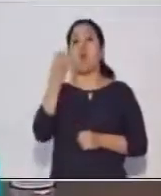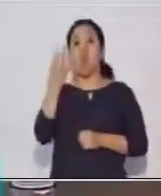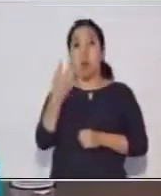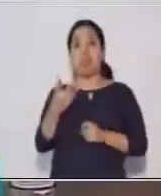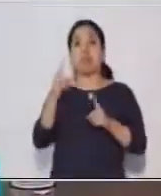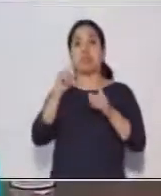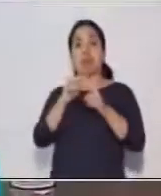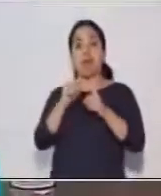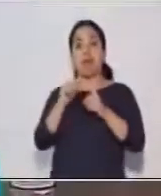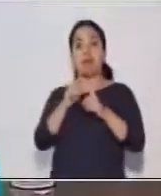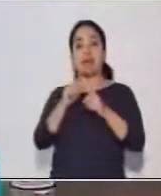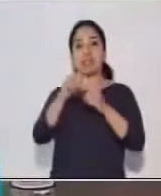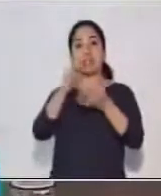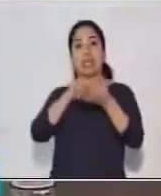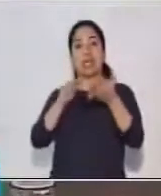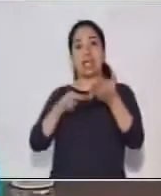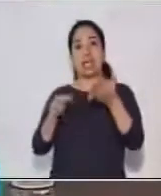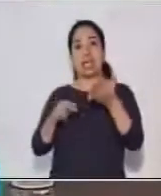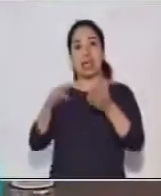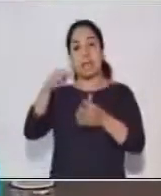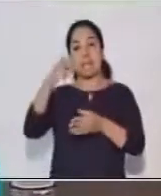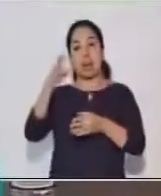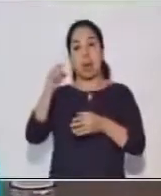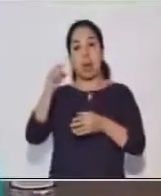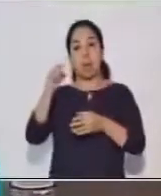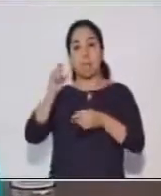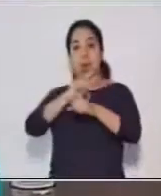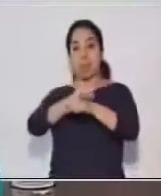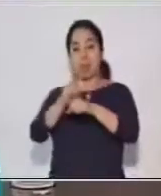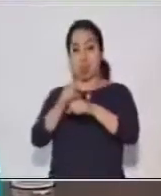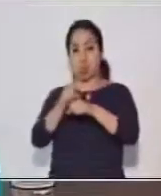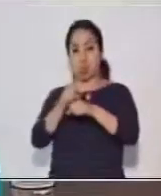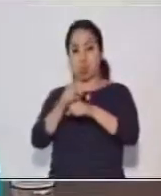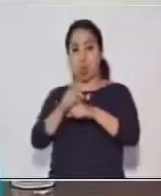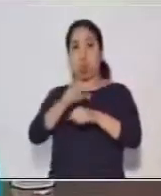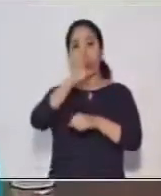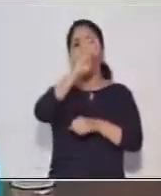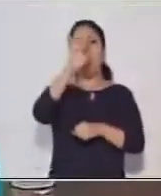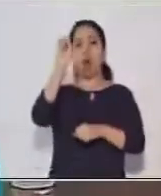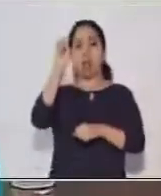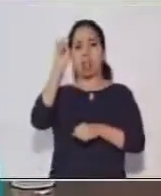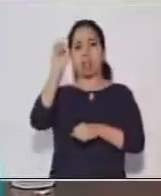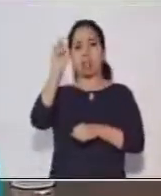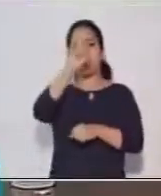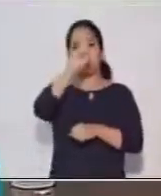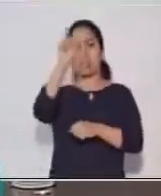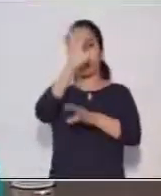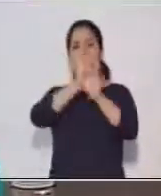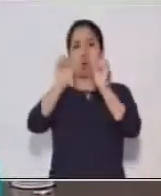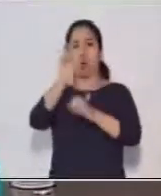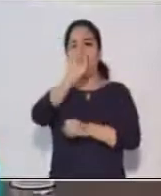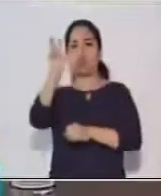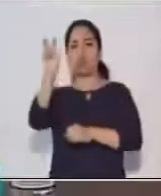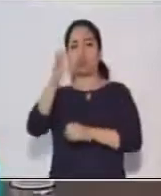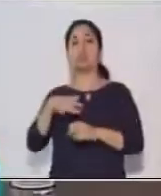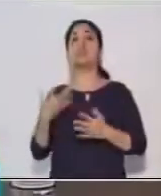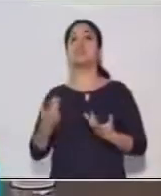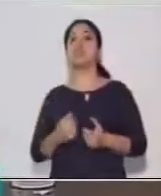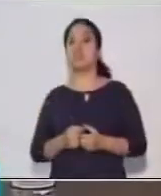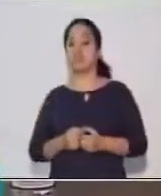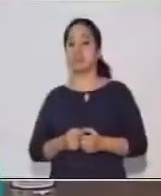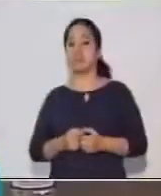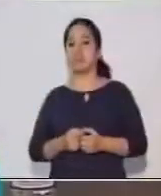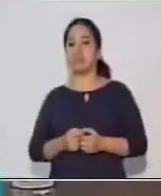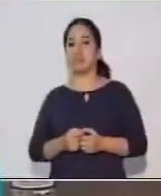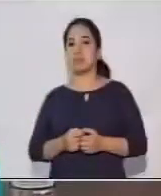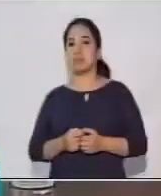leía Marco por minuto? ¿Cuarenta? ¿Cien? ¿O doscientos? Muy